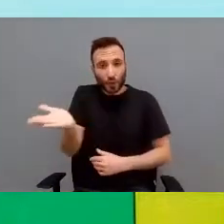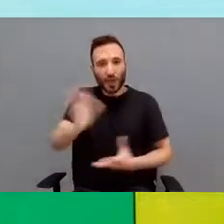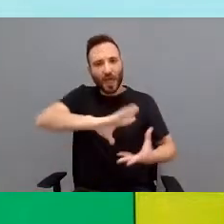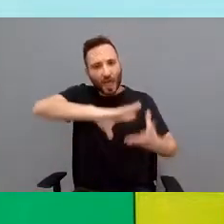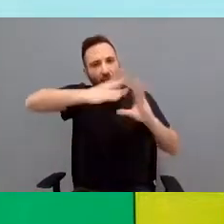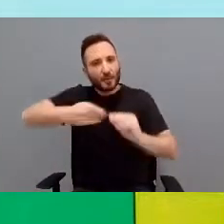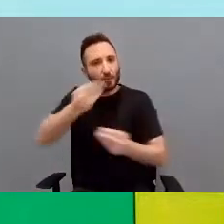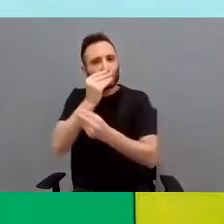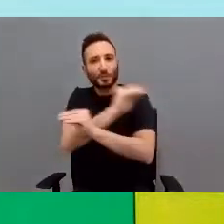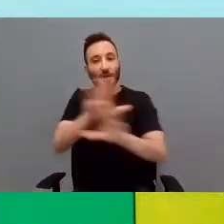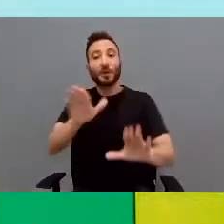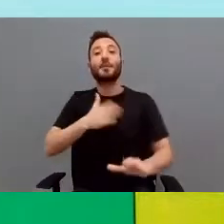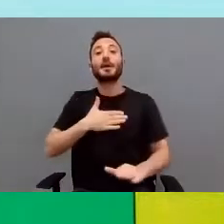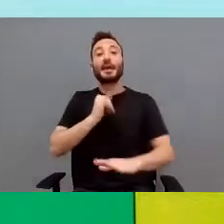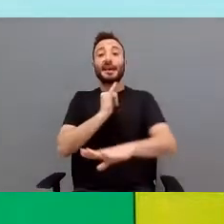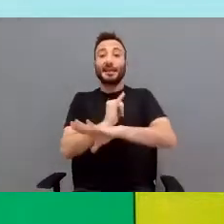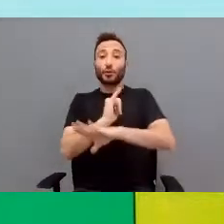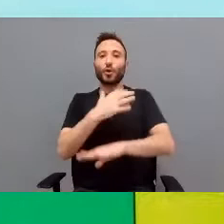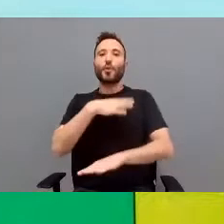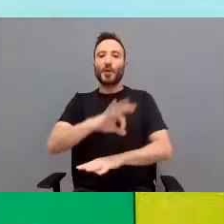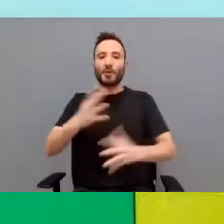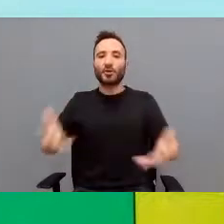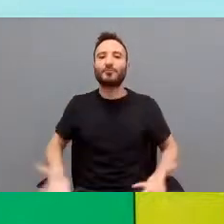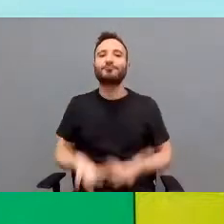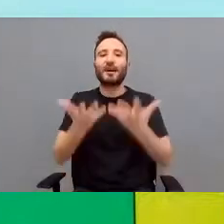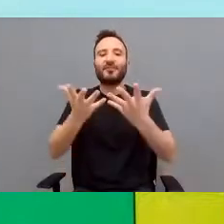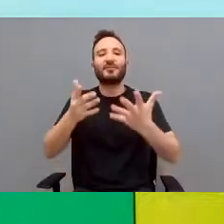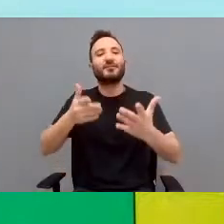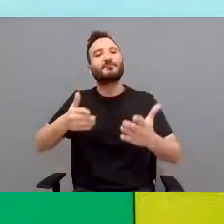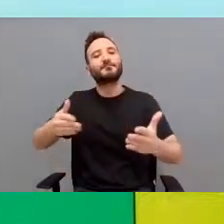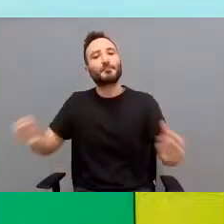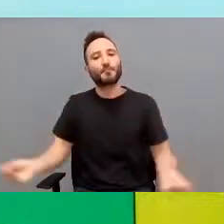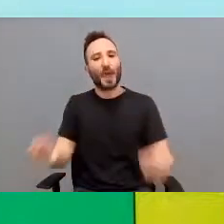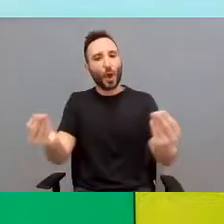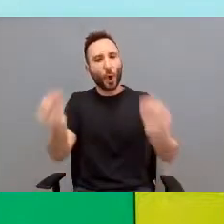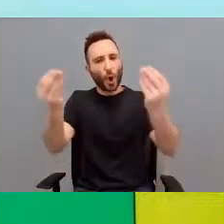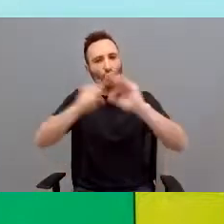y que, para nuestro instituto, pues le podíamos dar una mayor viabilidad.